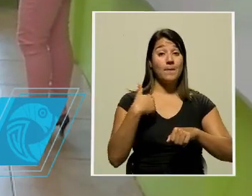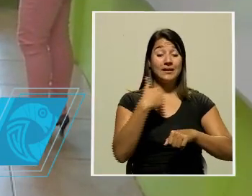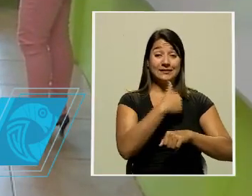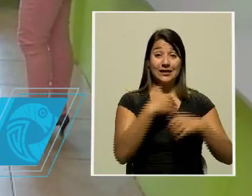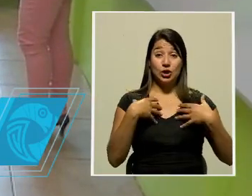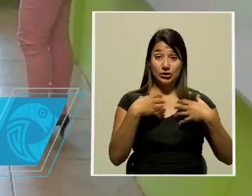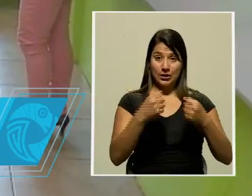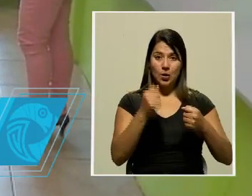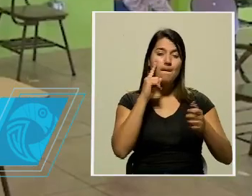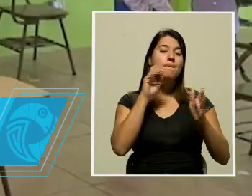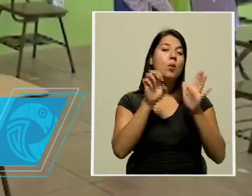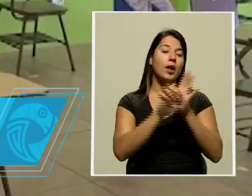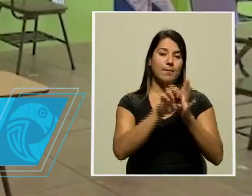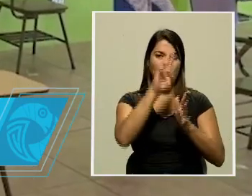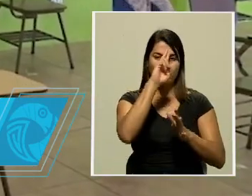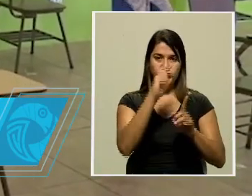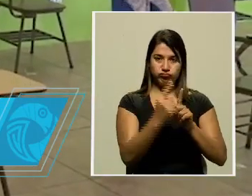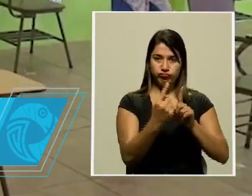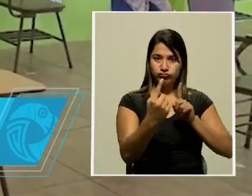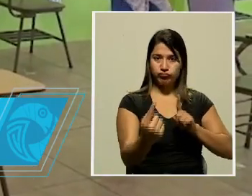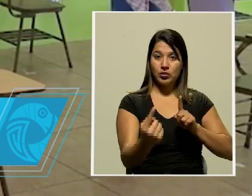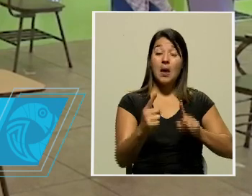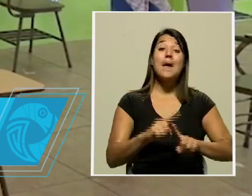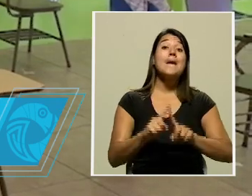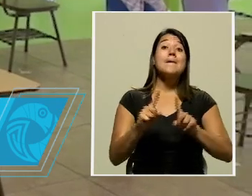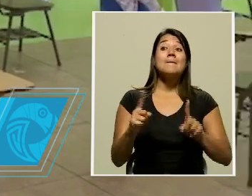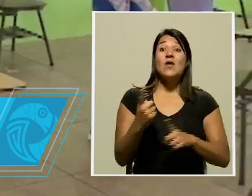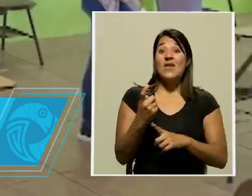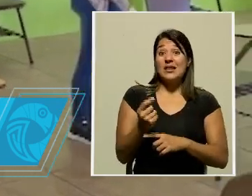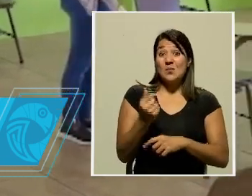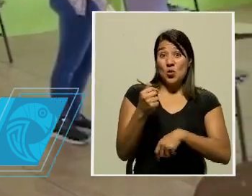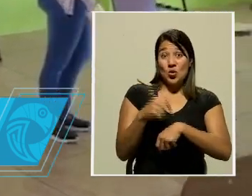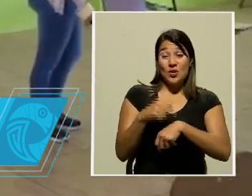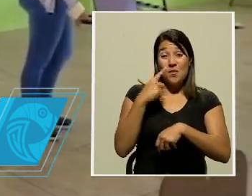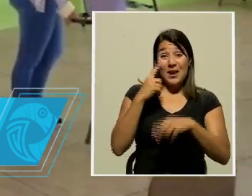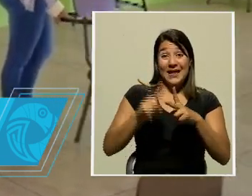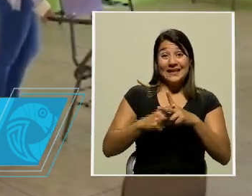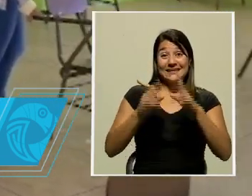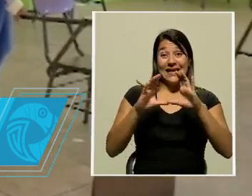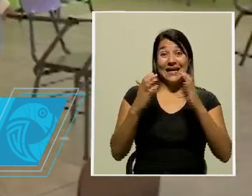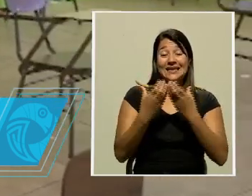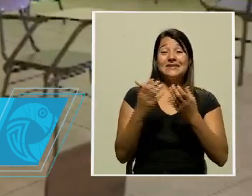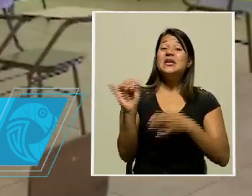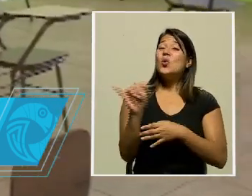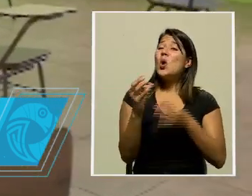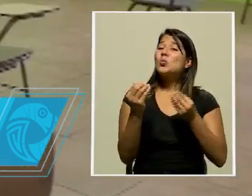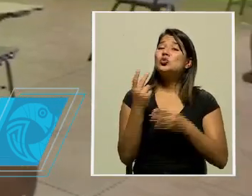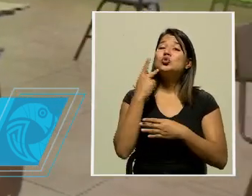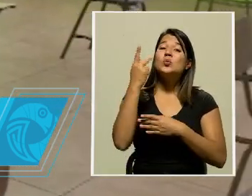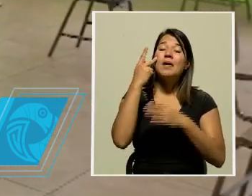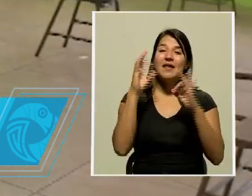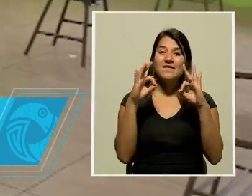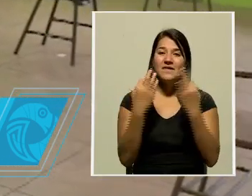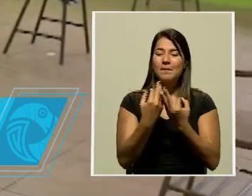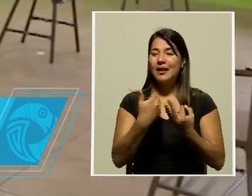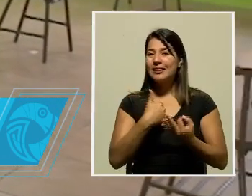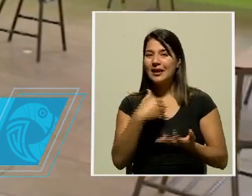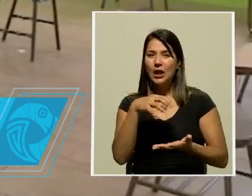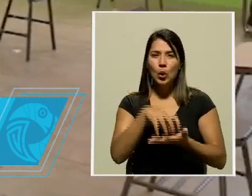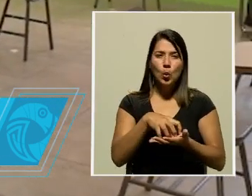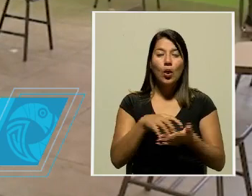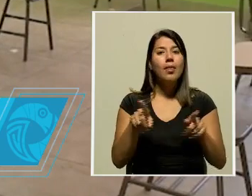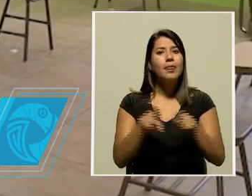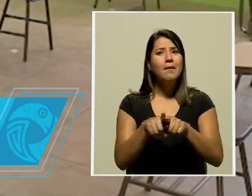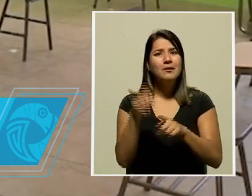distanciamiento. Sin embargo, a pocos días de iniciar las lecciones, varios padres de familia aún tienen muchas inquietudes e incluso